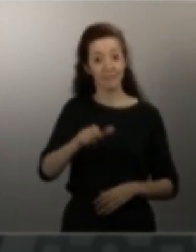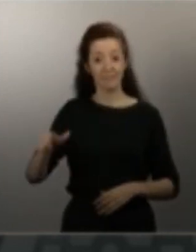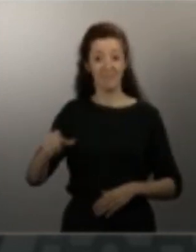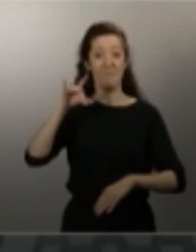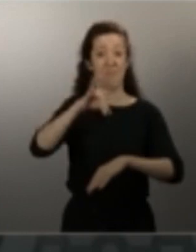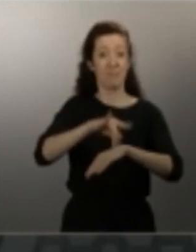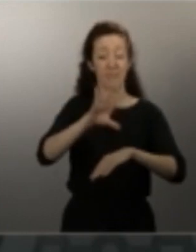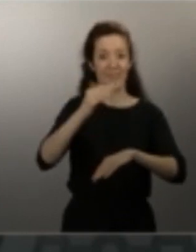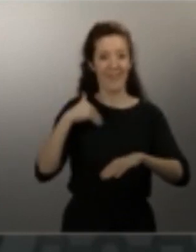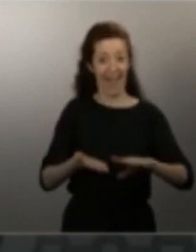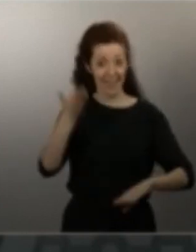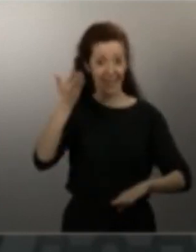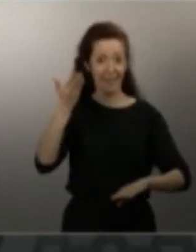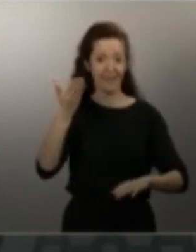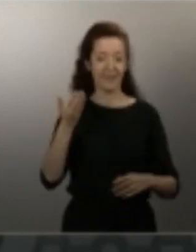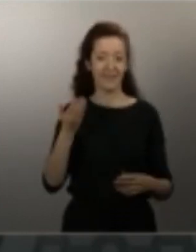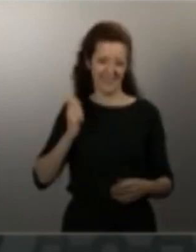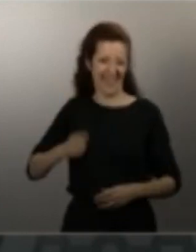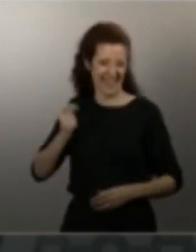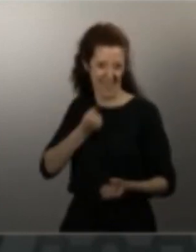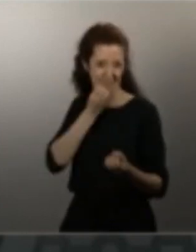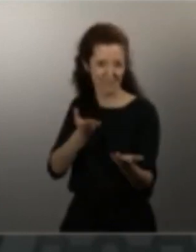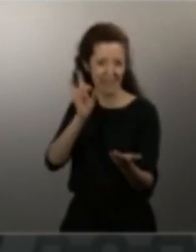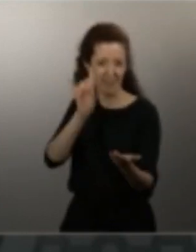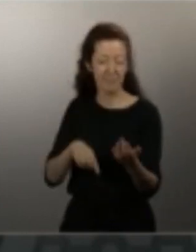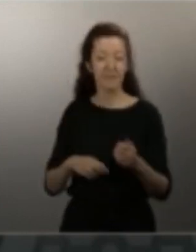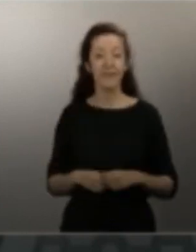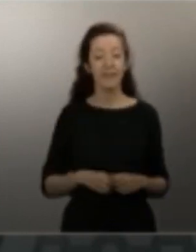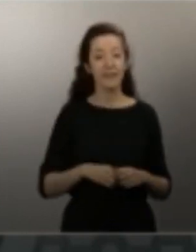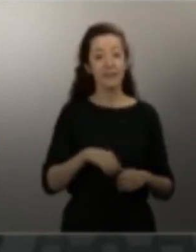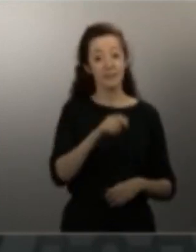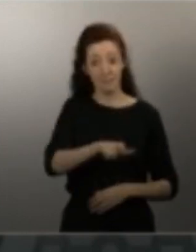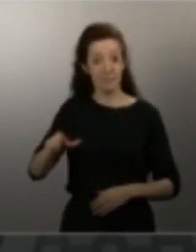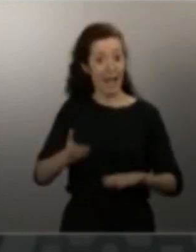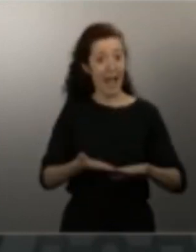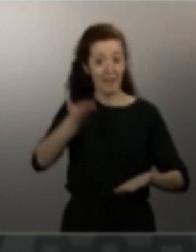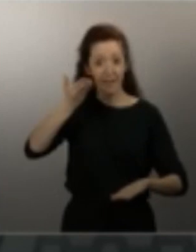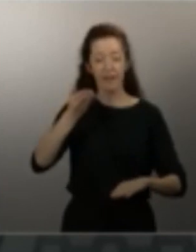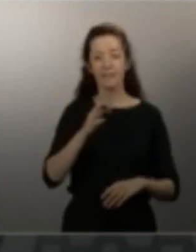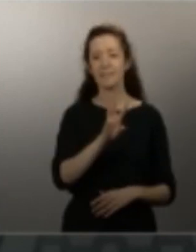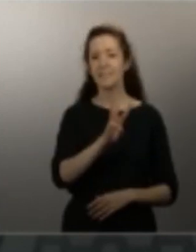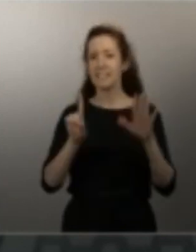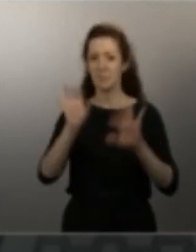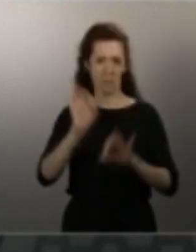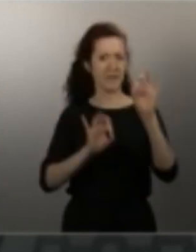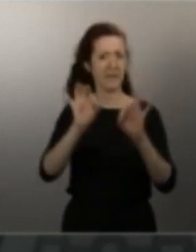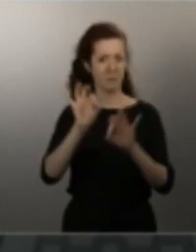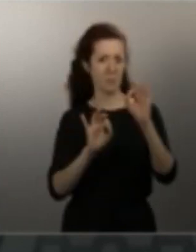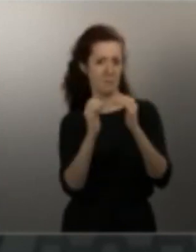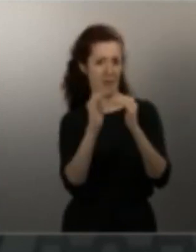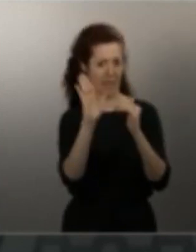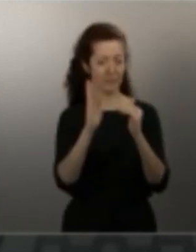esta rueda de prensa, los pacientes dados de alta suponen ya algo más del 36% del total de casos